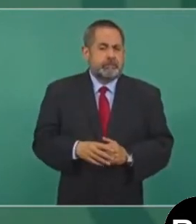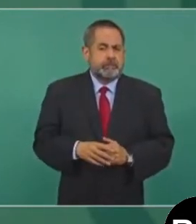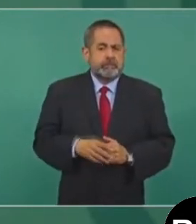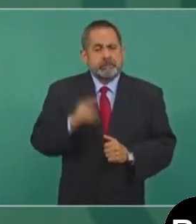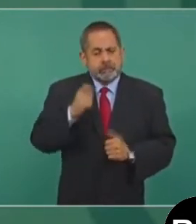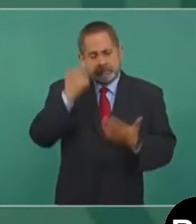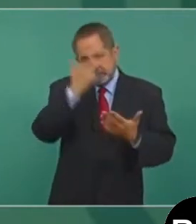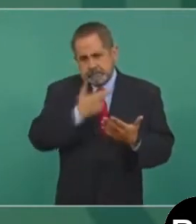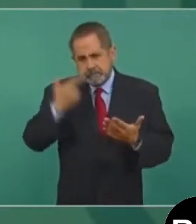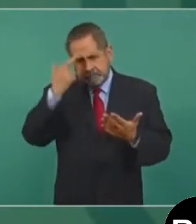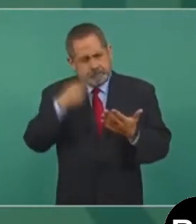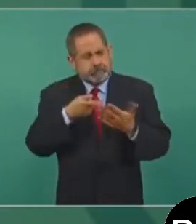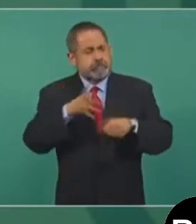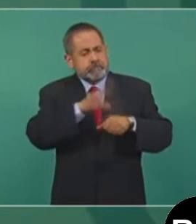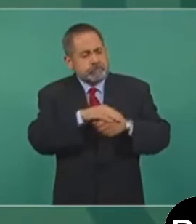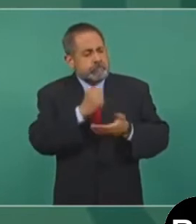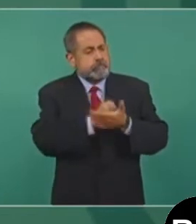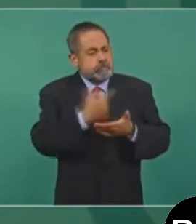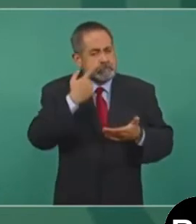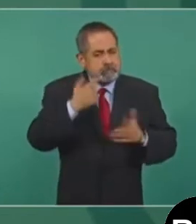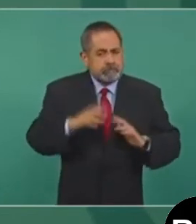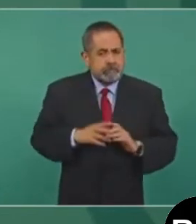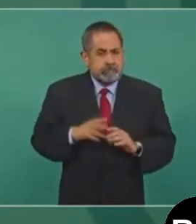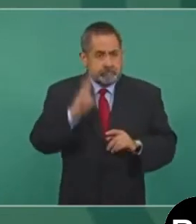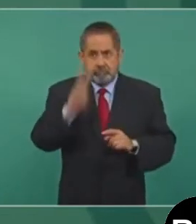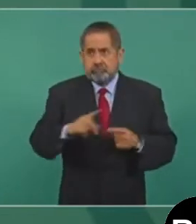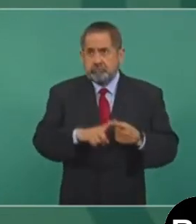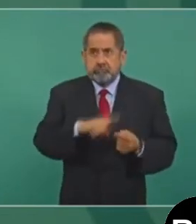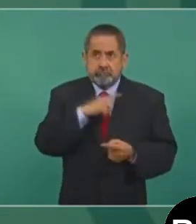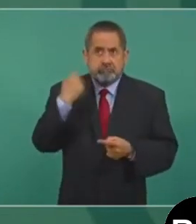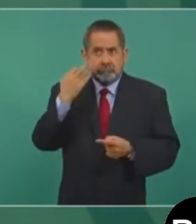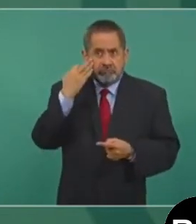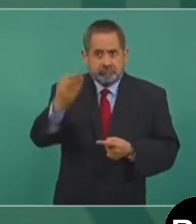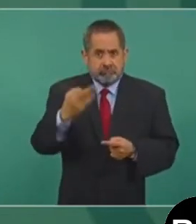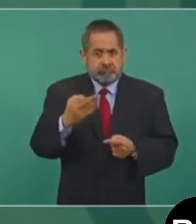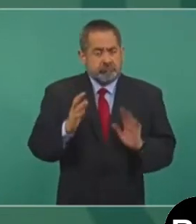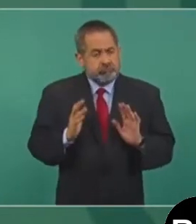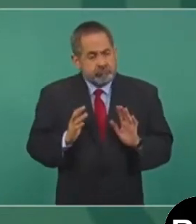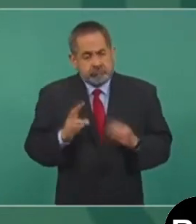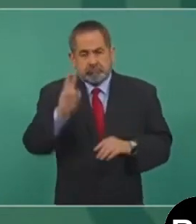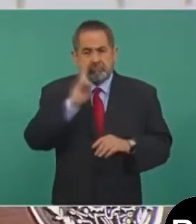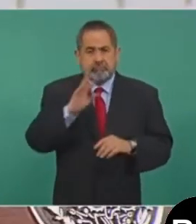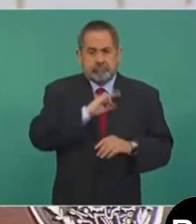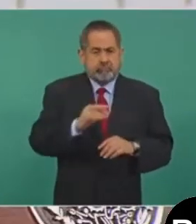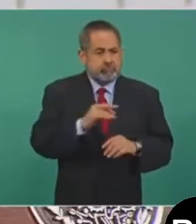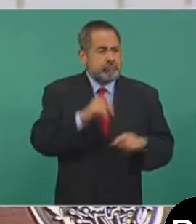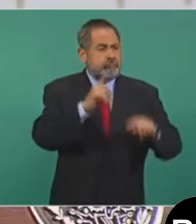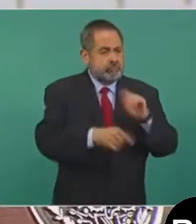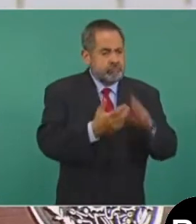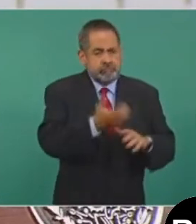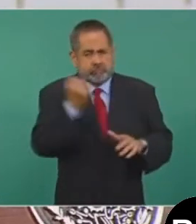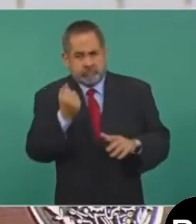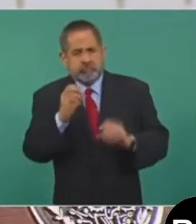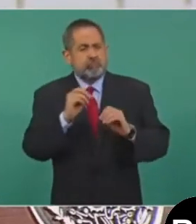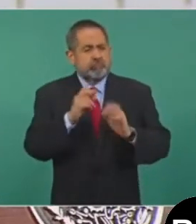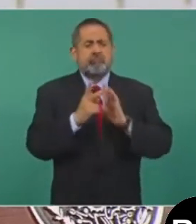revisar lo de la concesión, si se vence el plazo y se puede retirar o